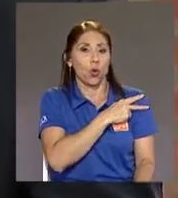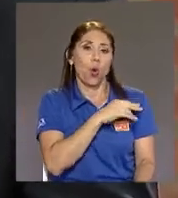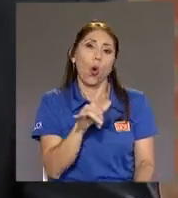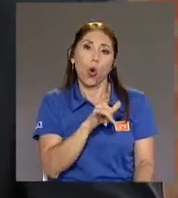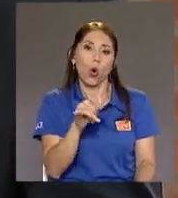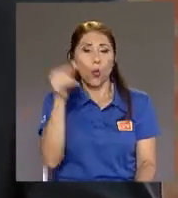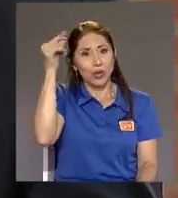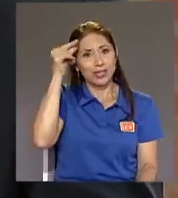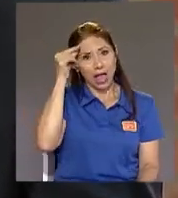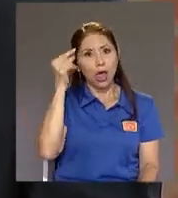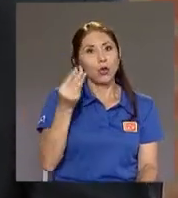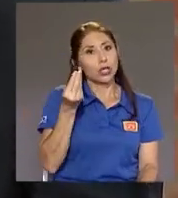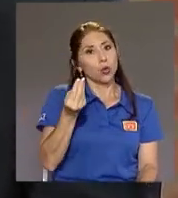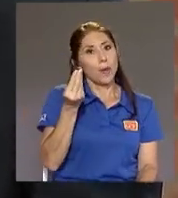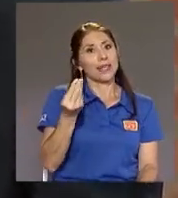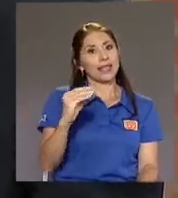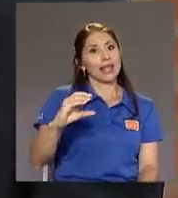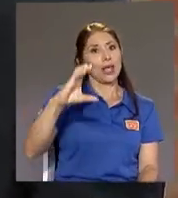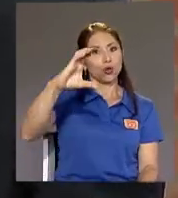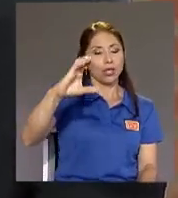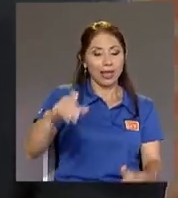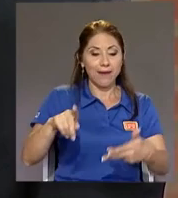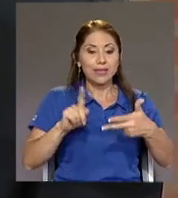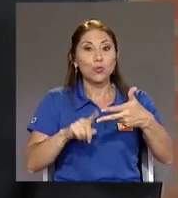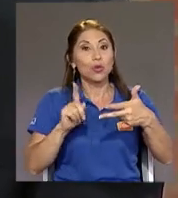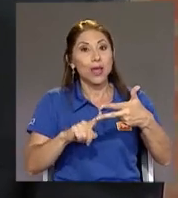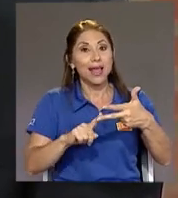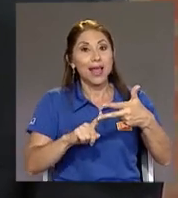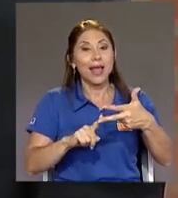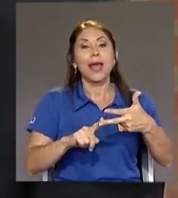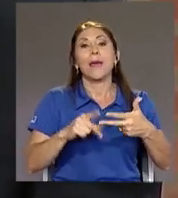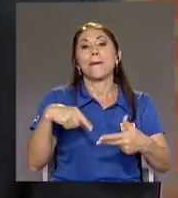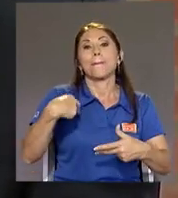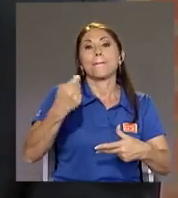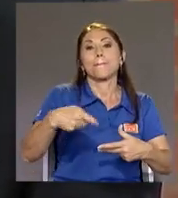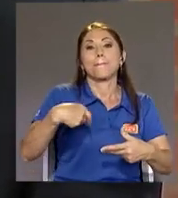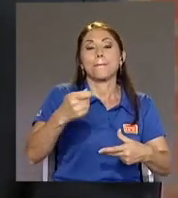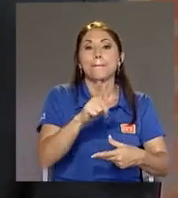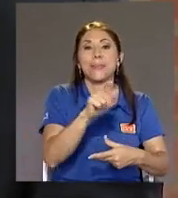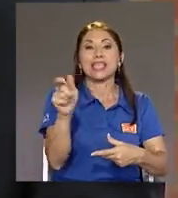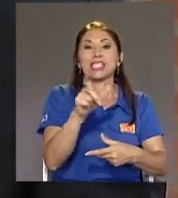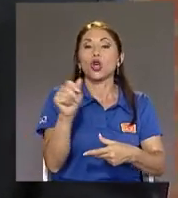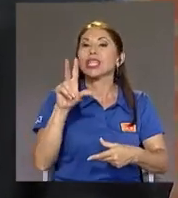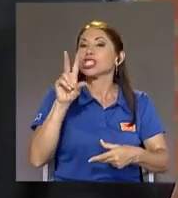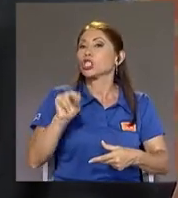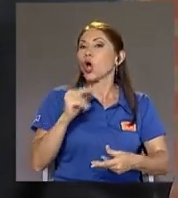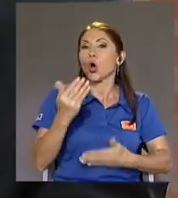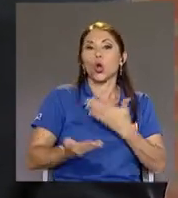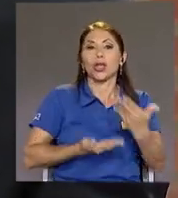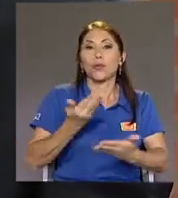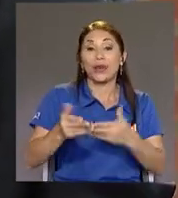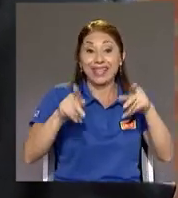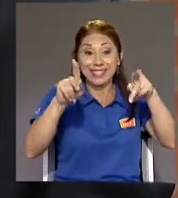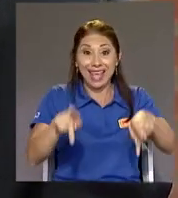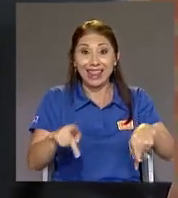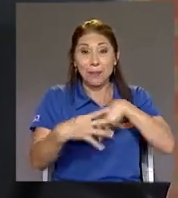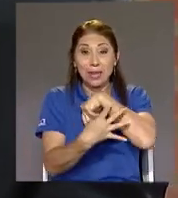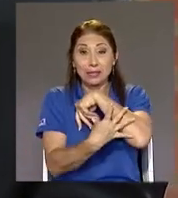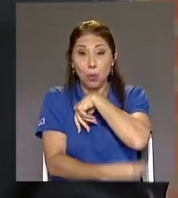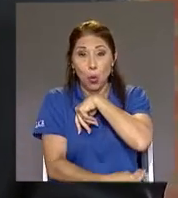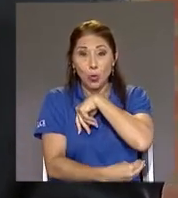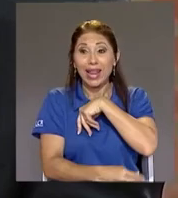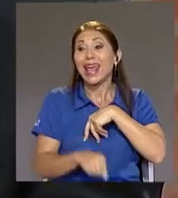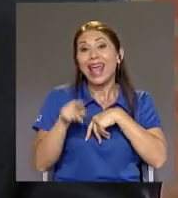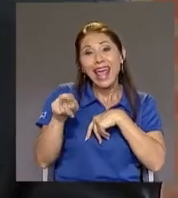Punto número tres Las pensiones No contributivas Que son para la gente Más pobre Que técnicamente Eso sí es